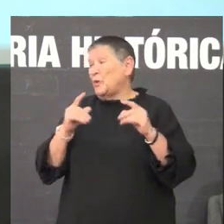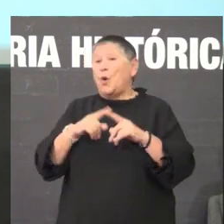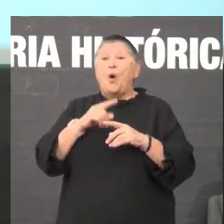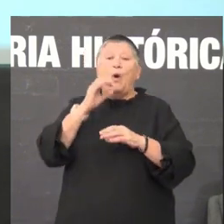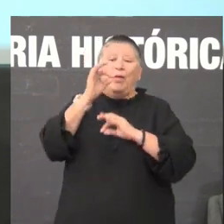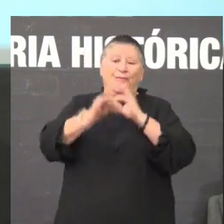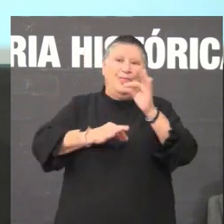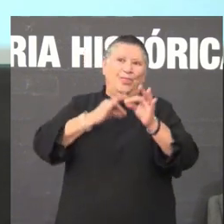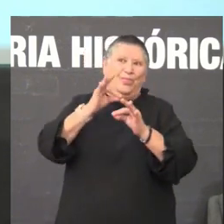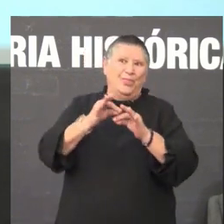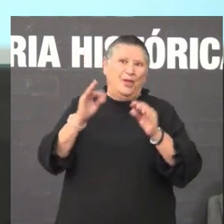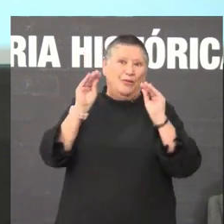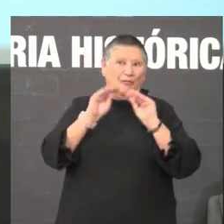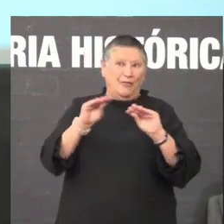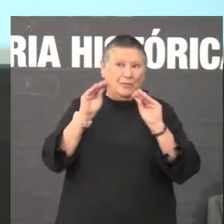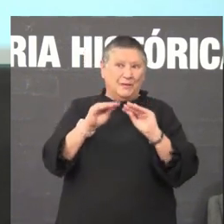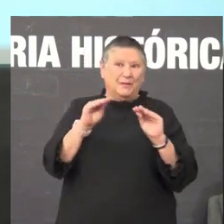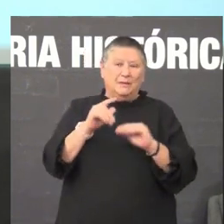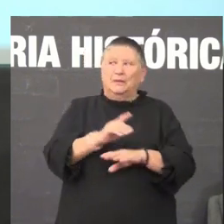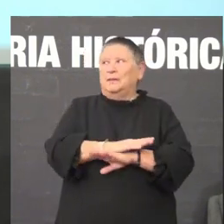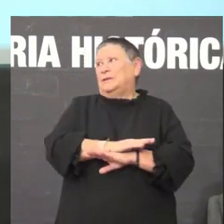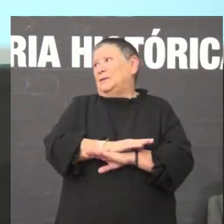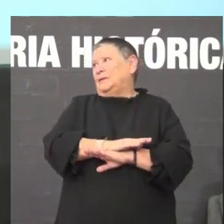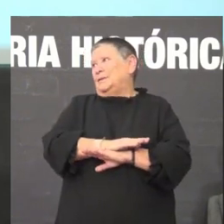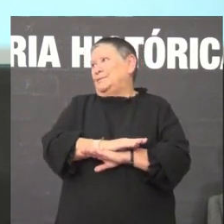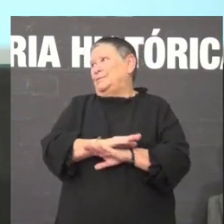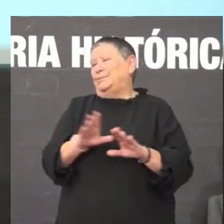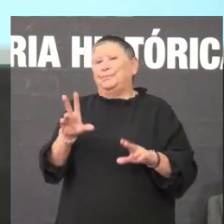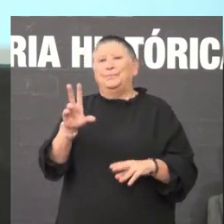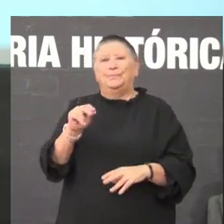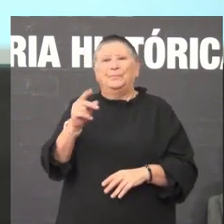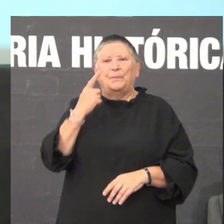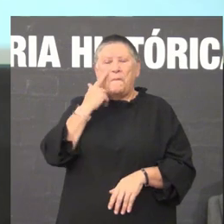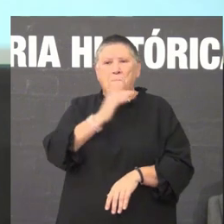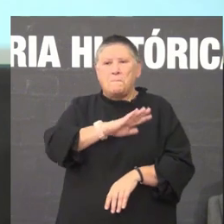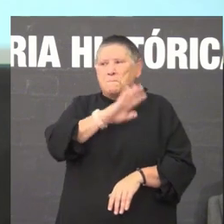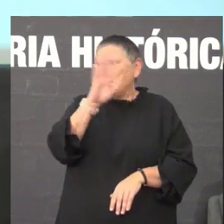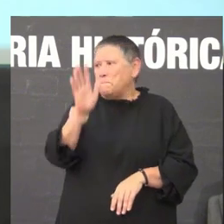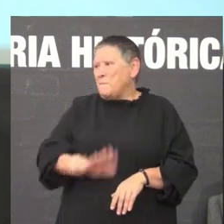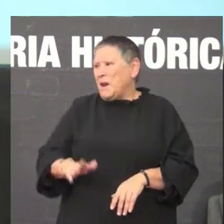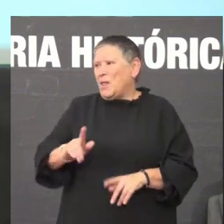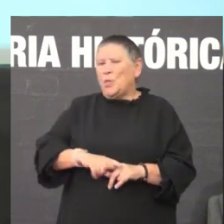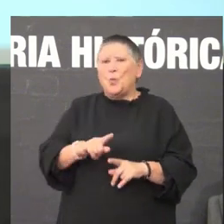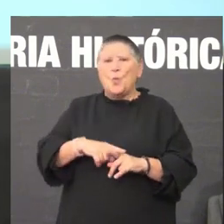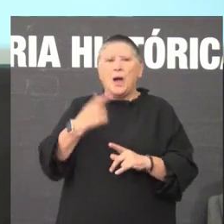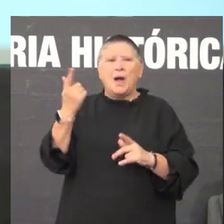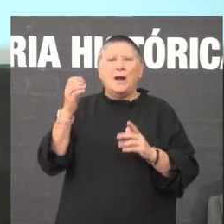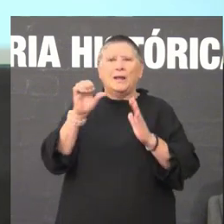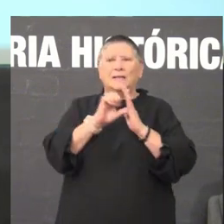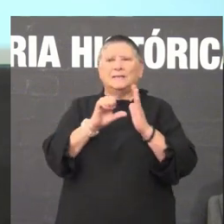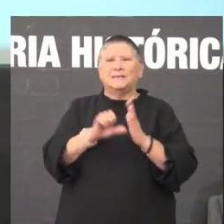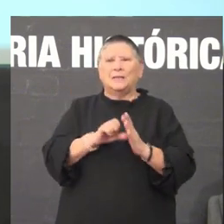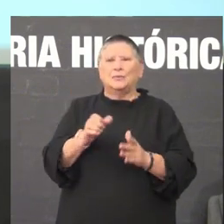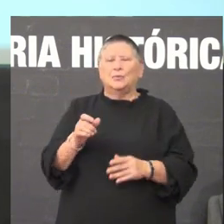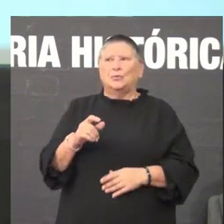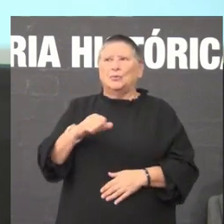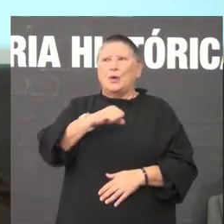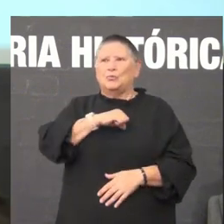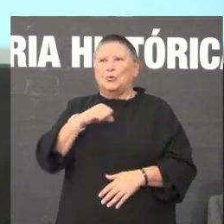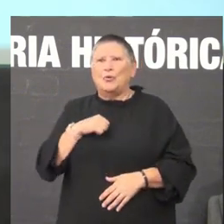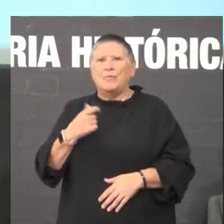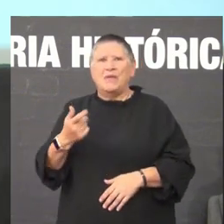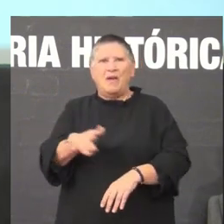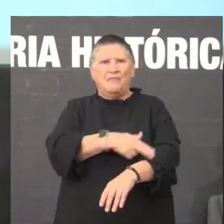é un disparate é un disparate quero dicir que non parece que haxe un estatuto de autonomía non parece que morrese franco non, non, non parece